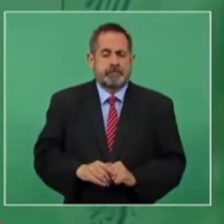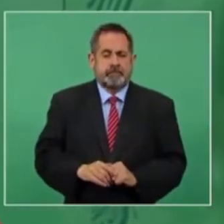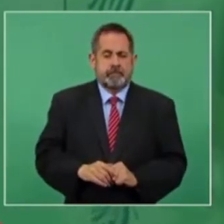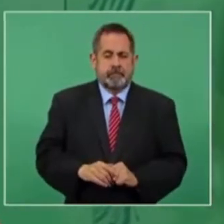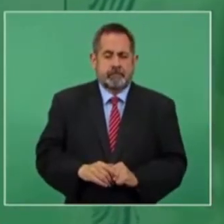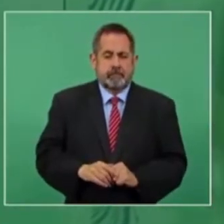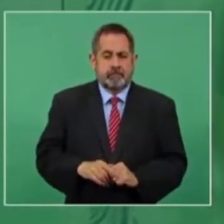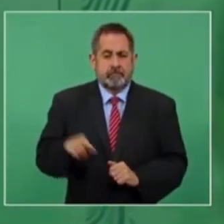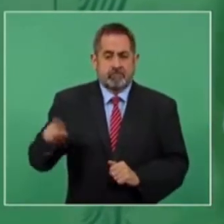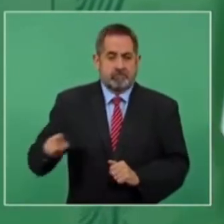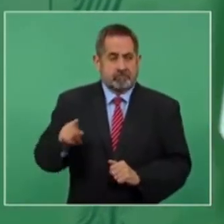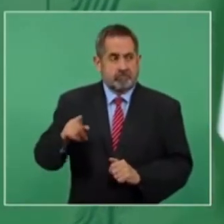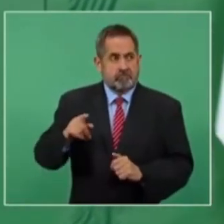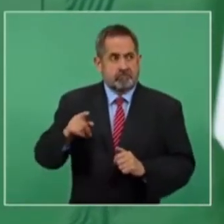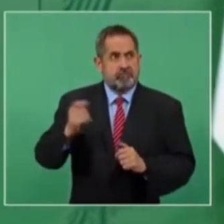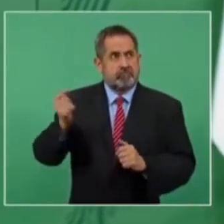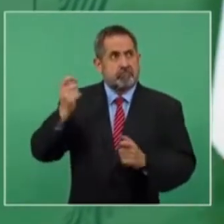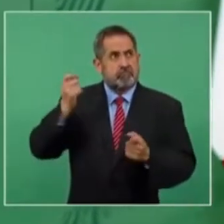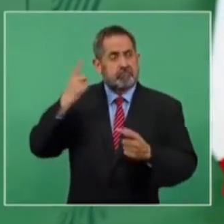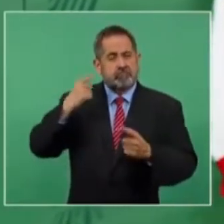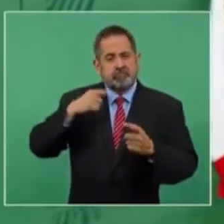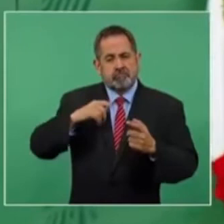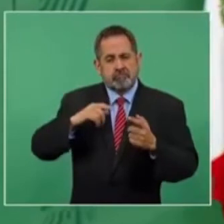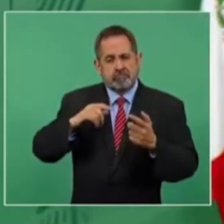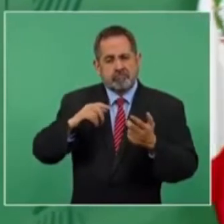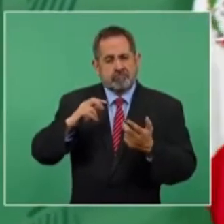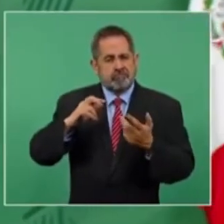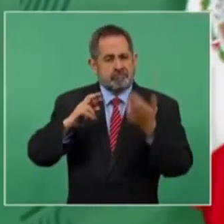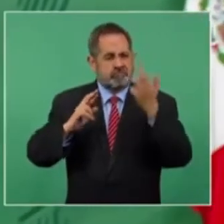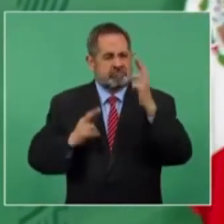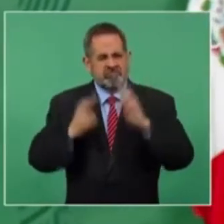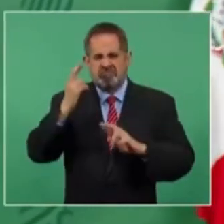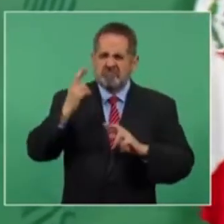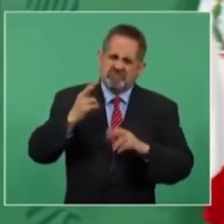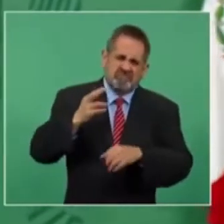revolucionarios como Heriberto Jara